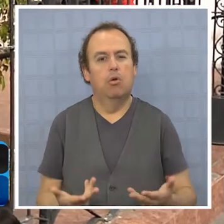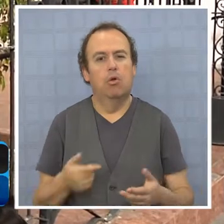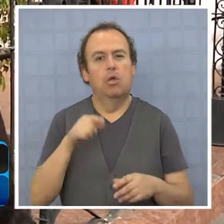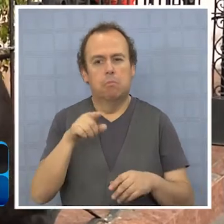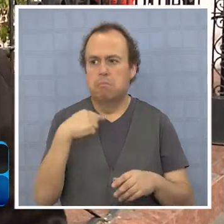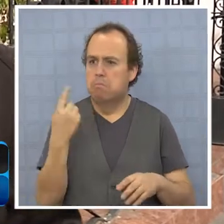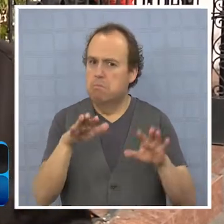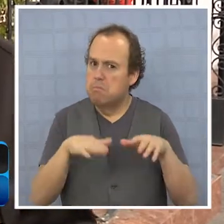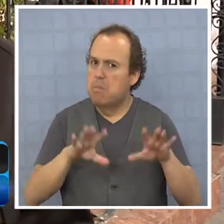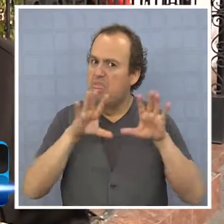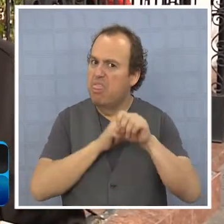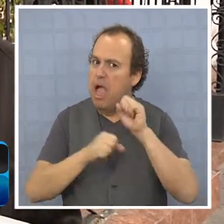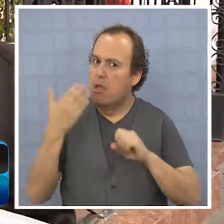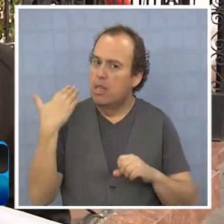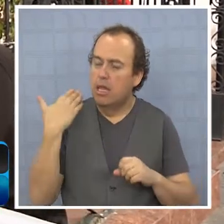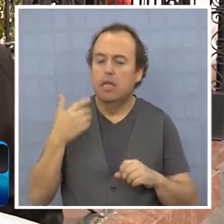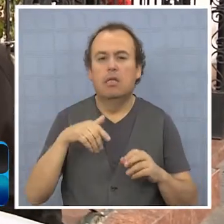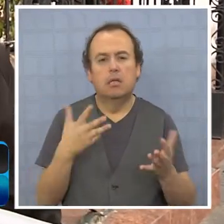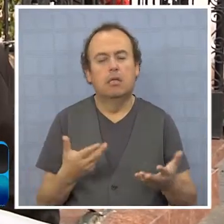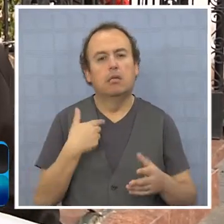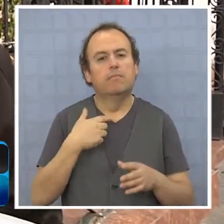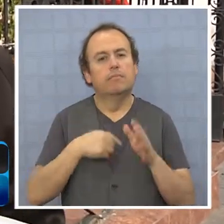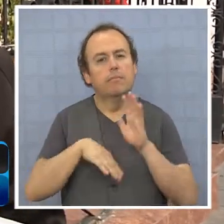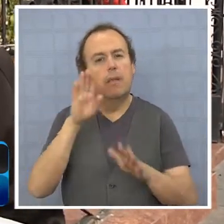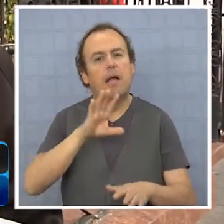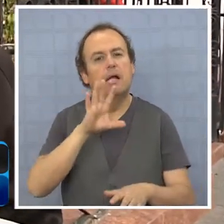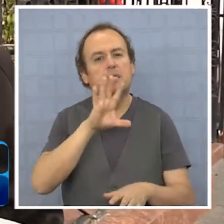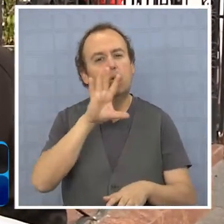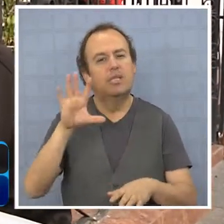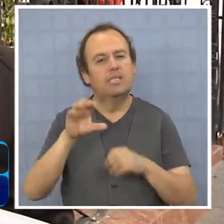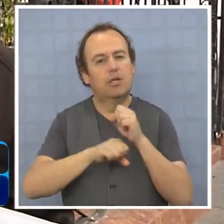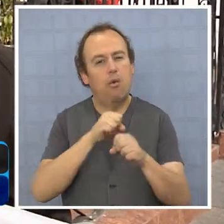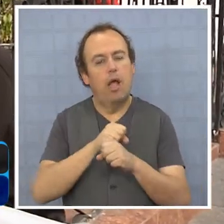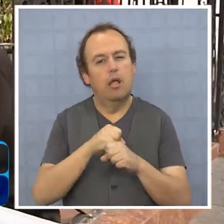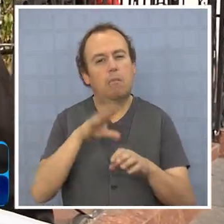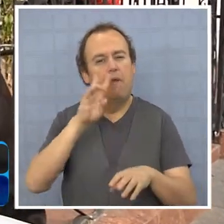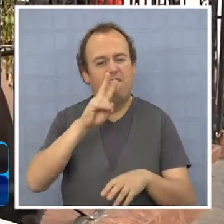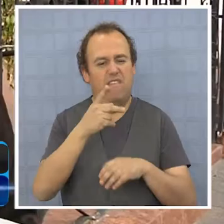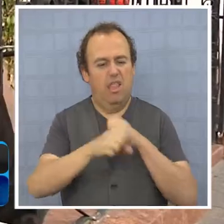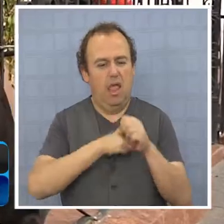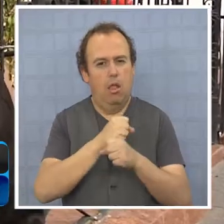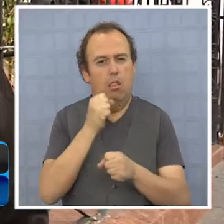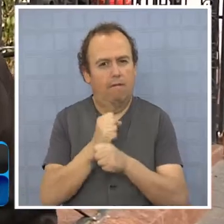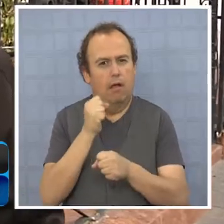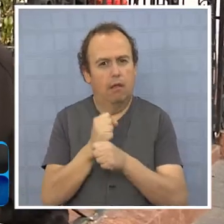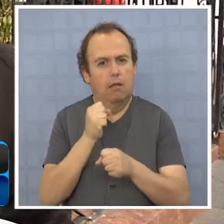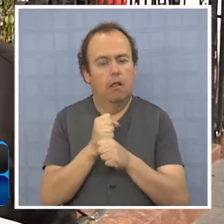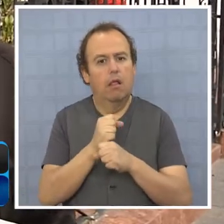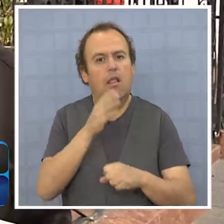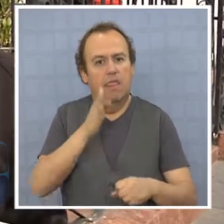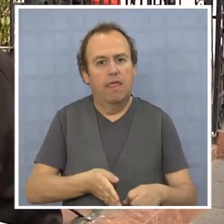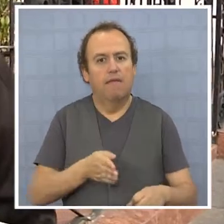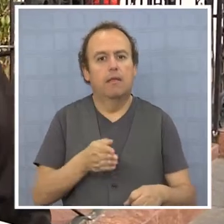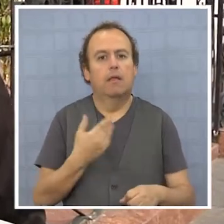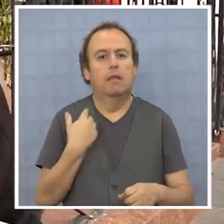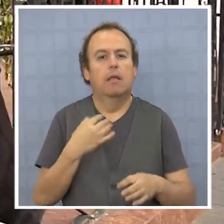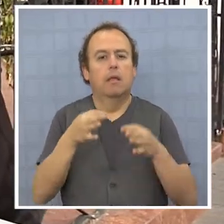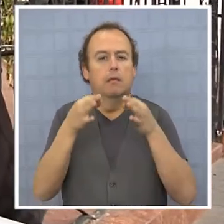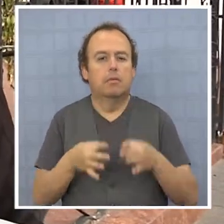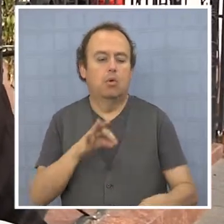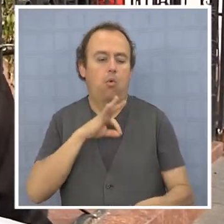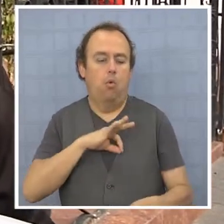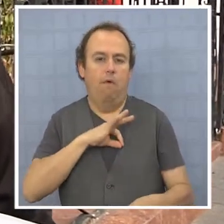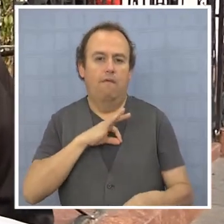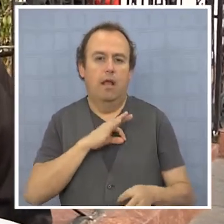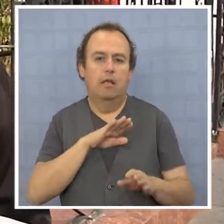somos los mismos actores hace 10 años atrás, que la gente mayor de 55 años, con más de 20 años en el sector pesquero, deberían haber puentes especiales,